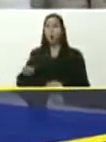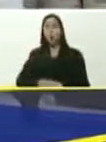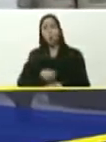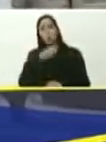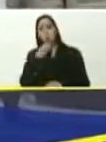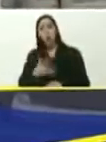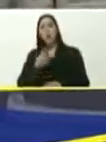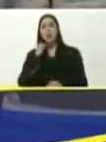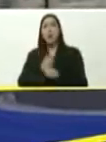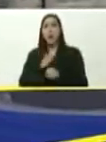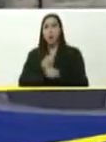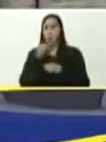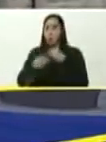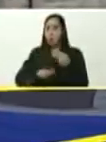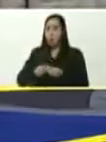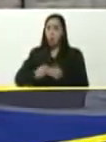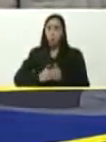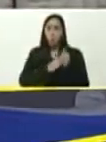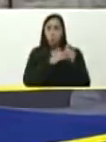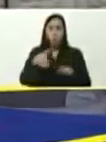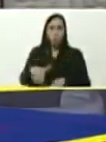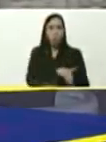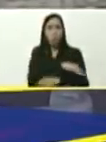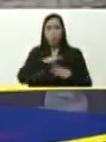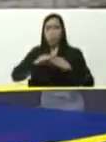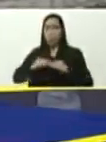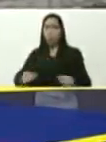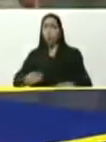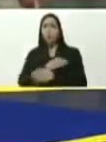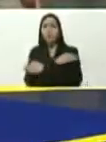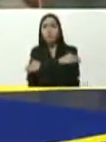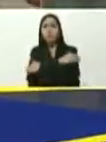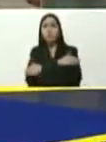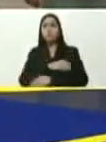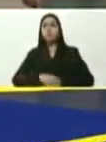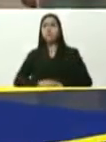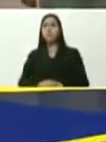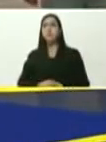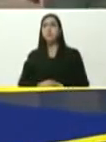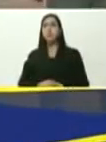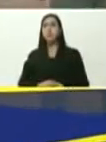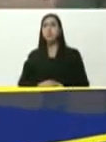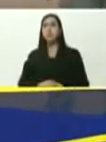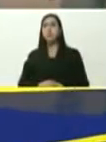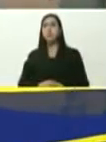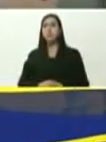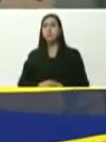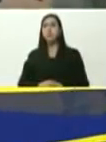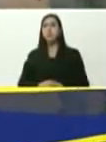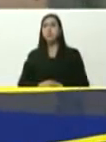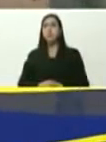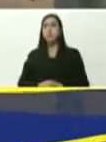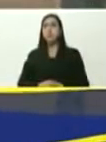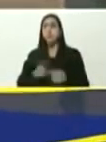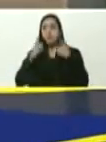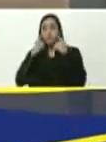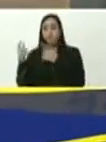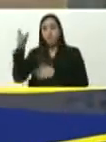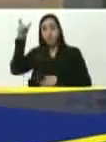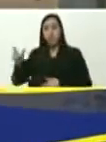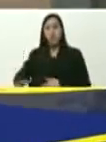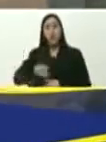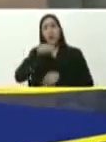trabajo, a todas las jefas de comunidad, a todas las mesas técnicas de gas, y quisiera, mientras caminamos, presidente, darle la palabra a Caril, para que